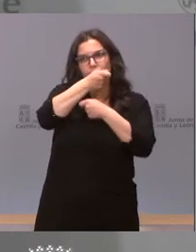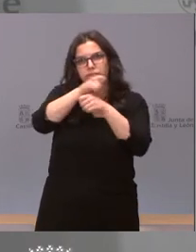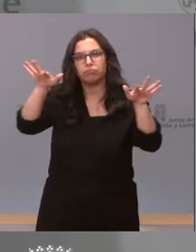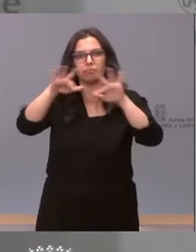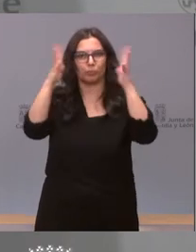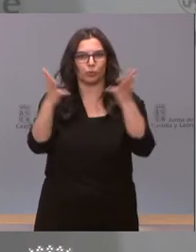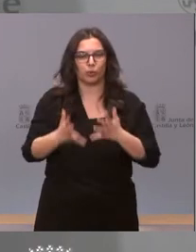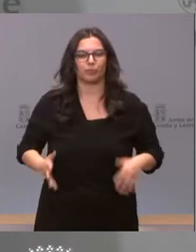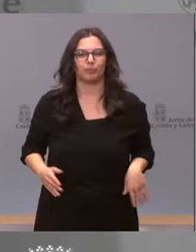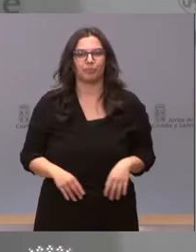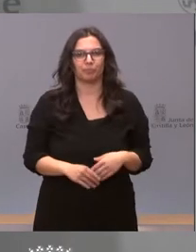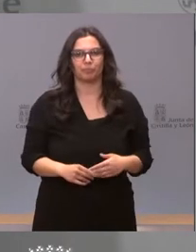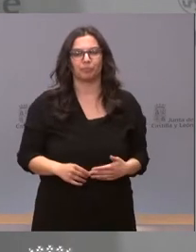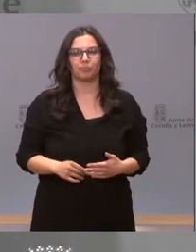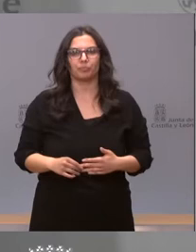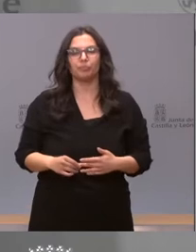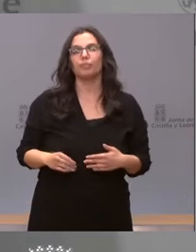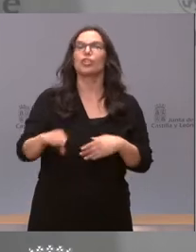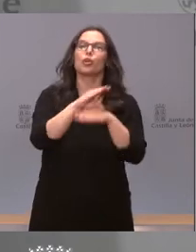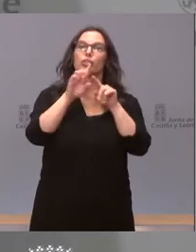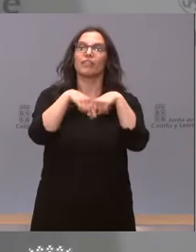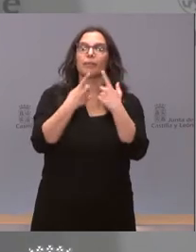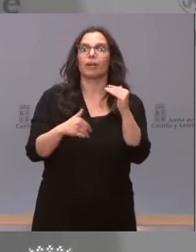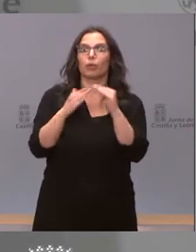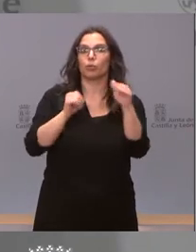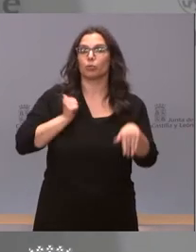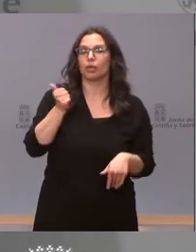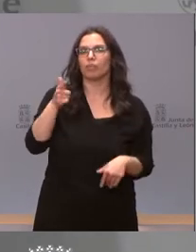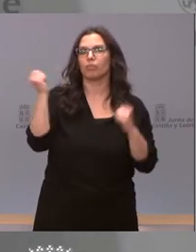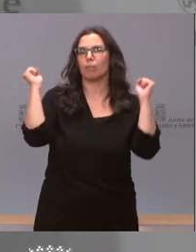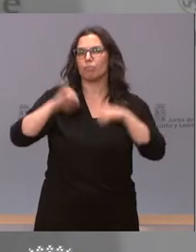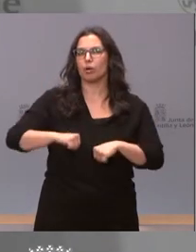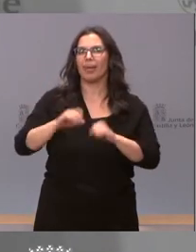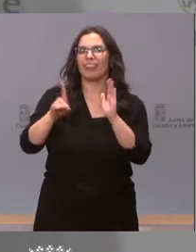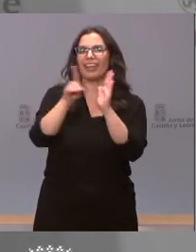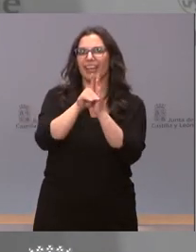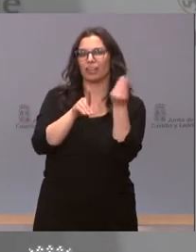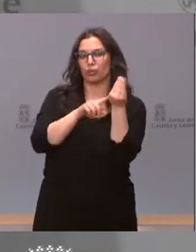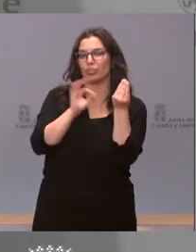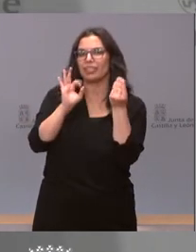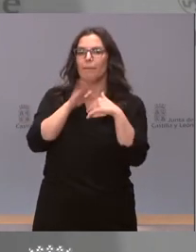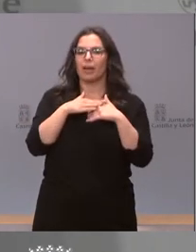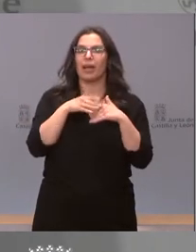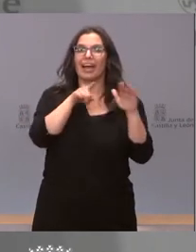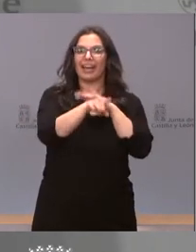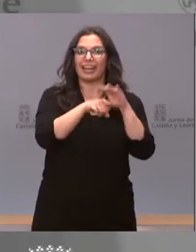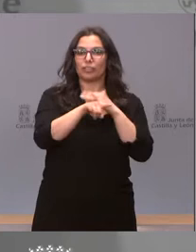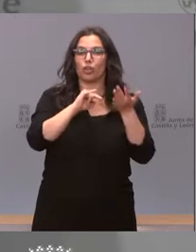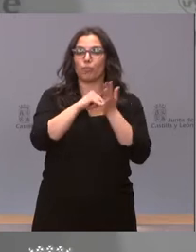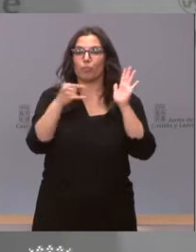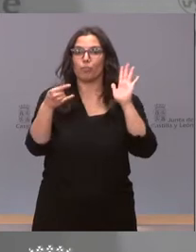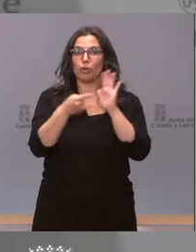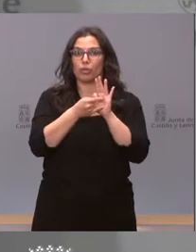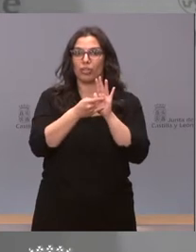mundo. La Consejería de Familia y de Igualdad de Oportunidades ha aprobado un decreto para agilizar la tramitación de los proyectos